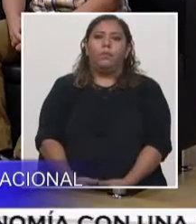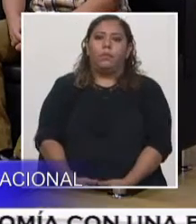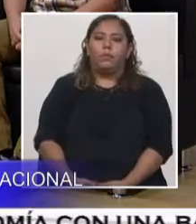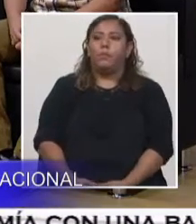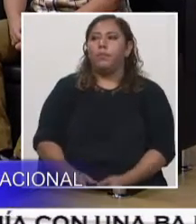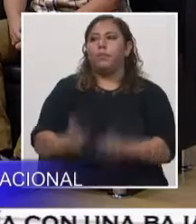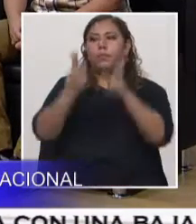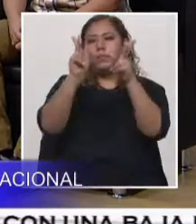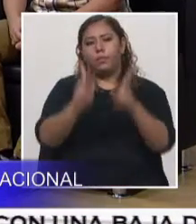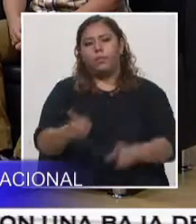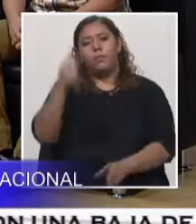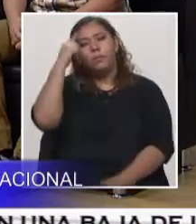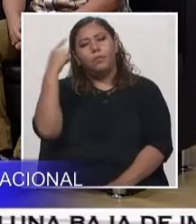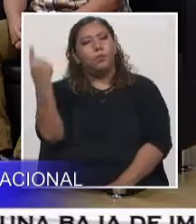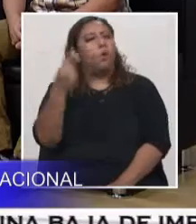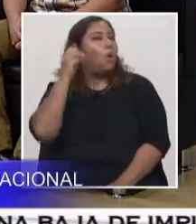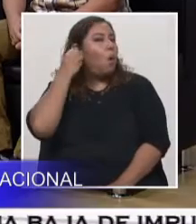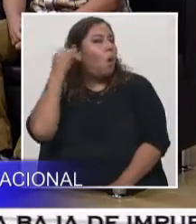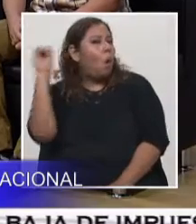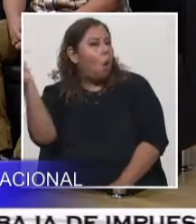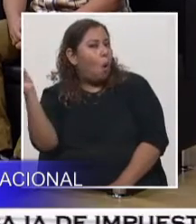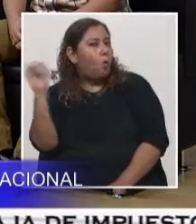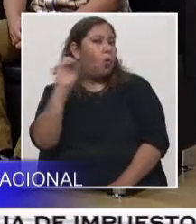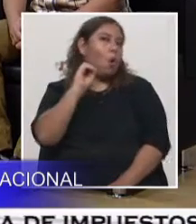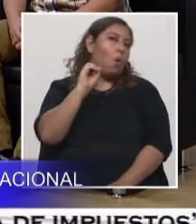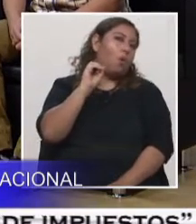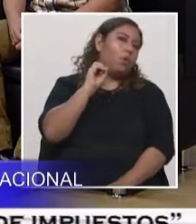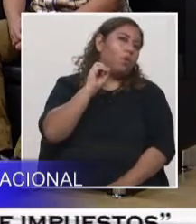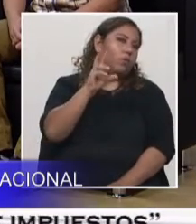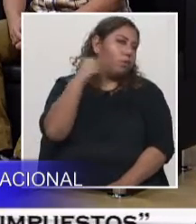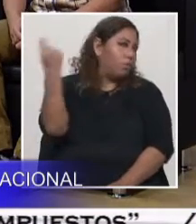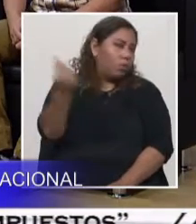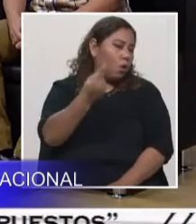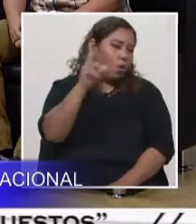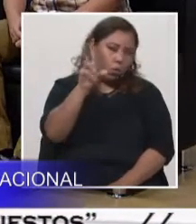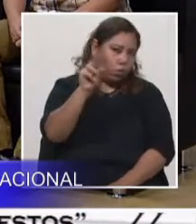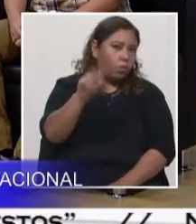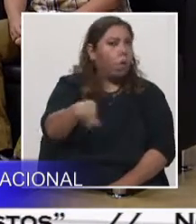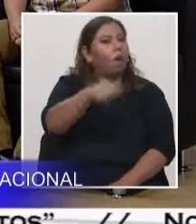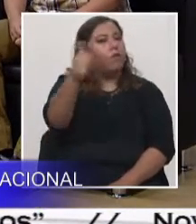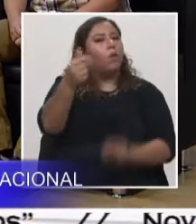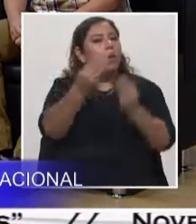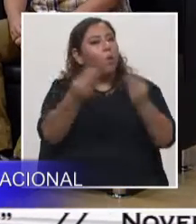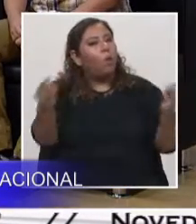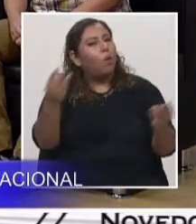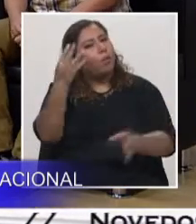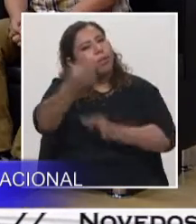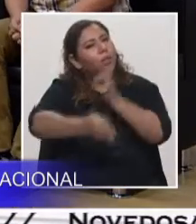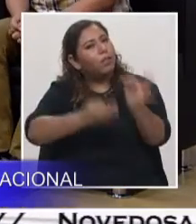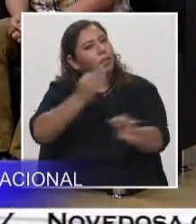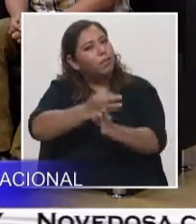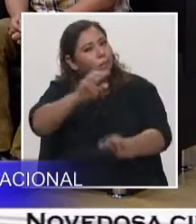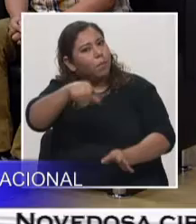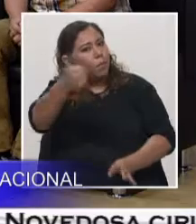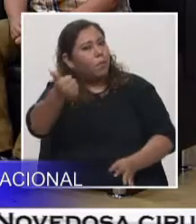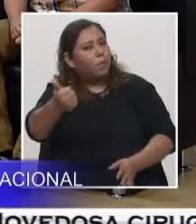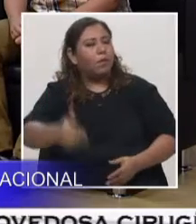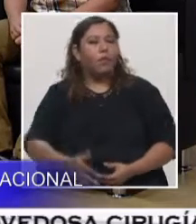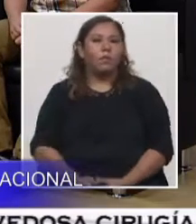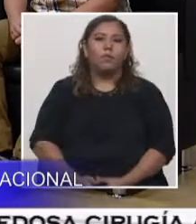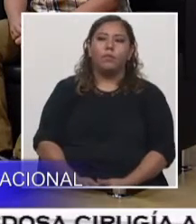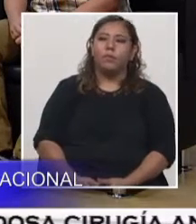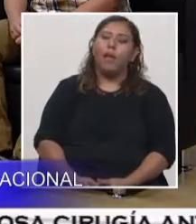oro y no precisamente solo es el oro, sino que hay un sinnúmero de materiales. Así es, eso es básico. Nuestro país, como te digo,